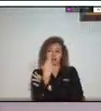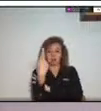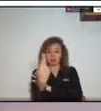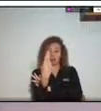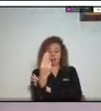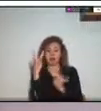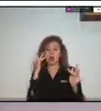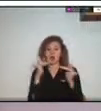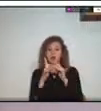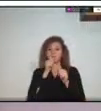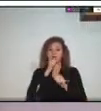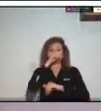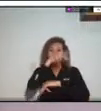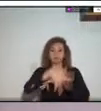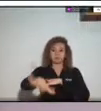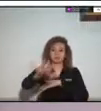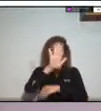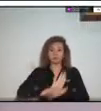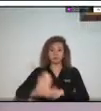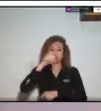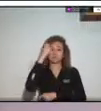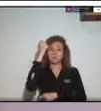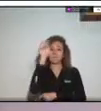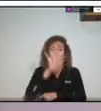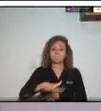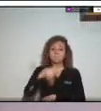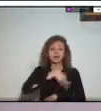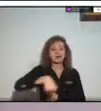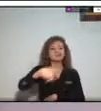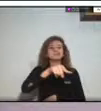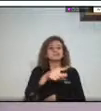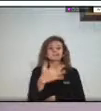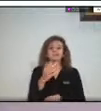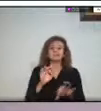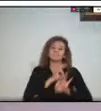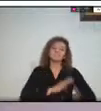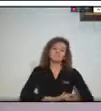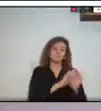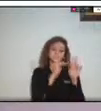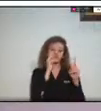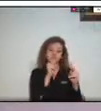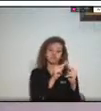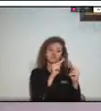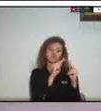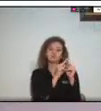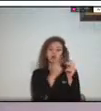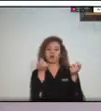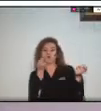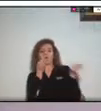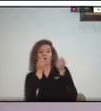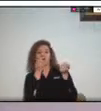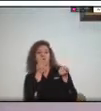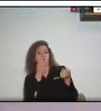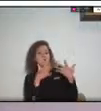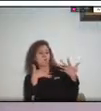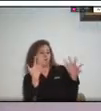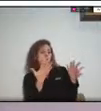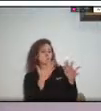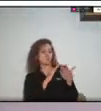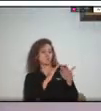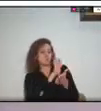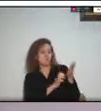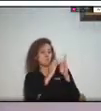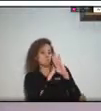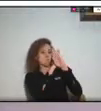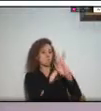movimientos en masa en el departamento del meta es la base para establecer el manejo de algunas variables que inciden sobre la mitigación de la amenaza